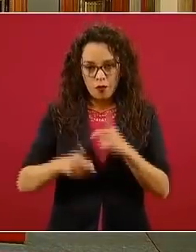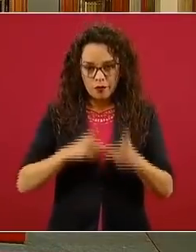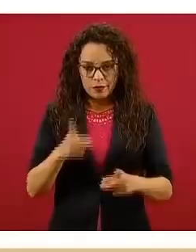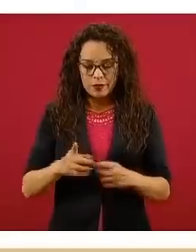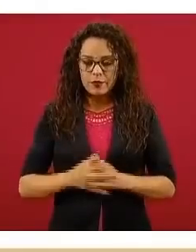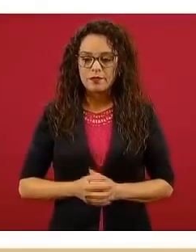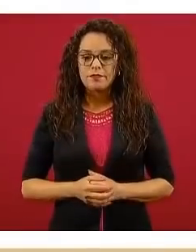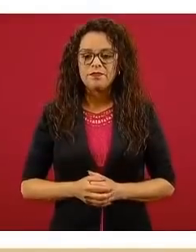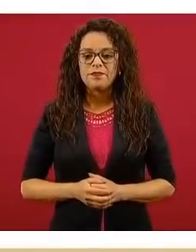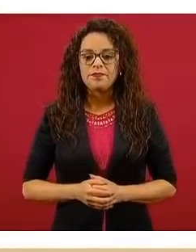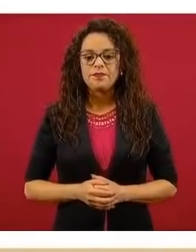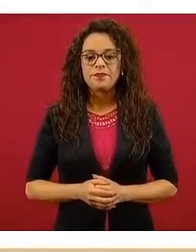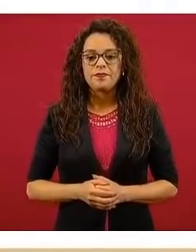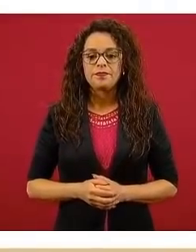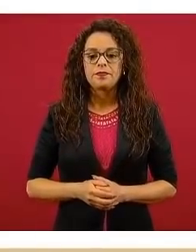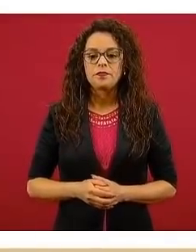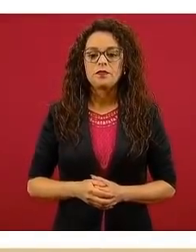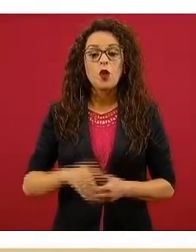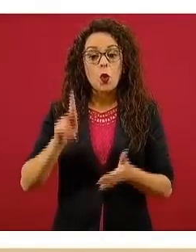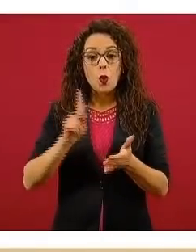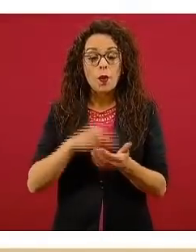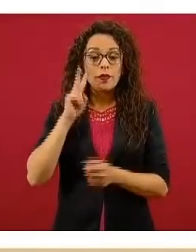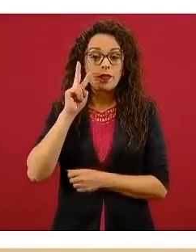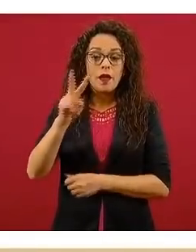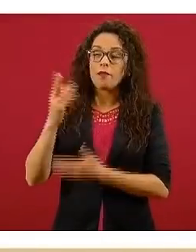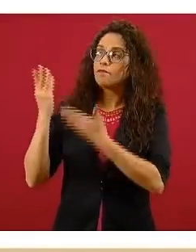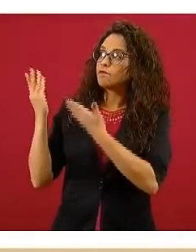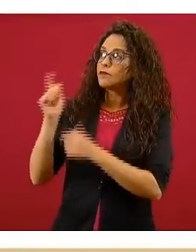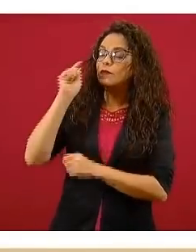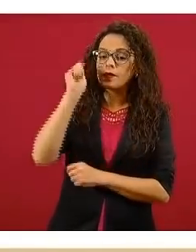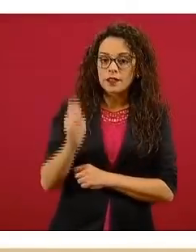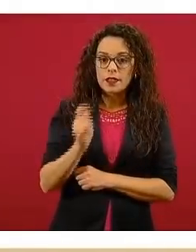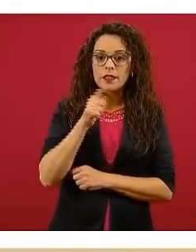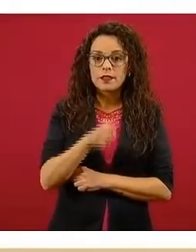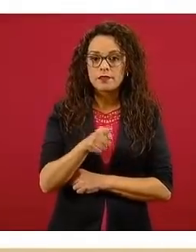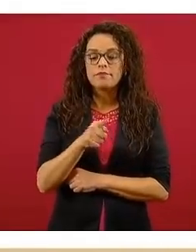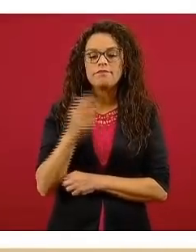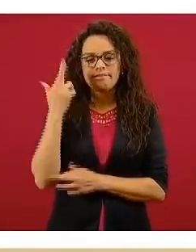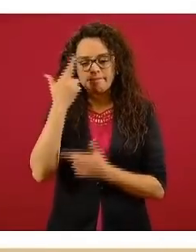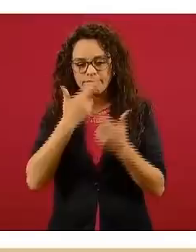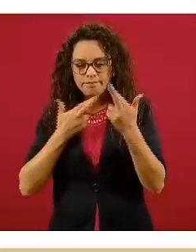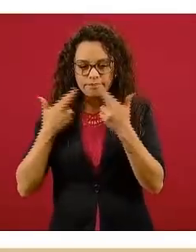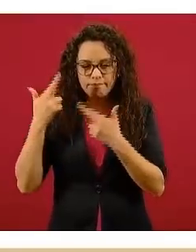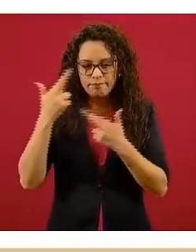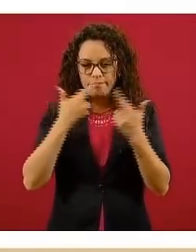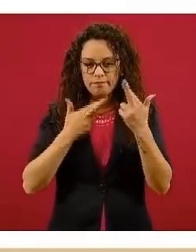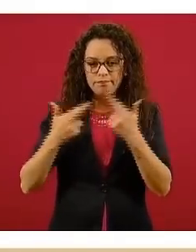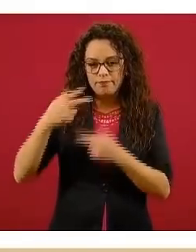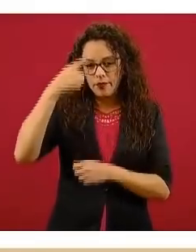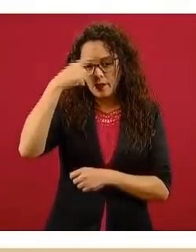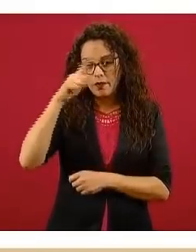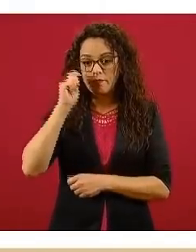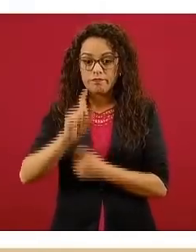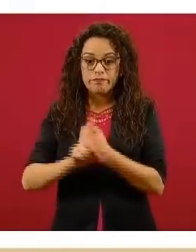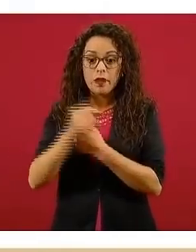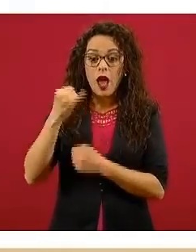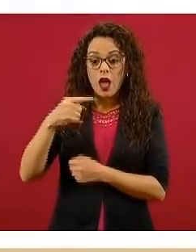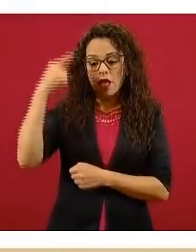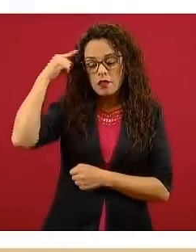Nuevamente, nos aparece ese análisis crítico de la publicidad comercial y la reflexión también de